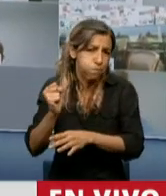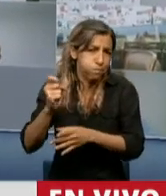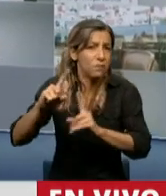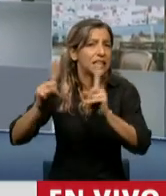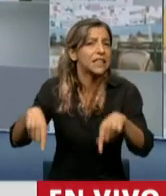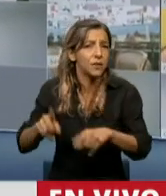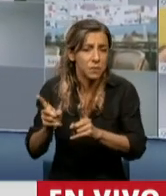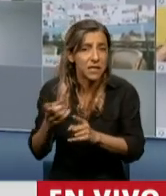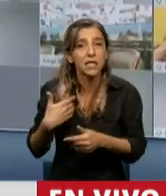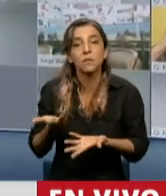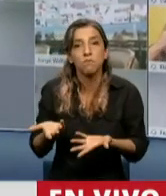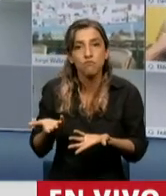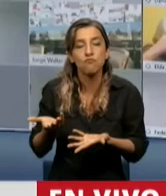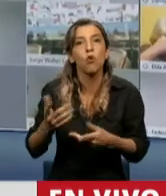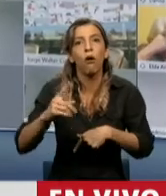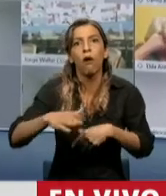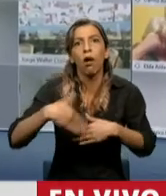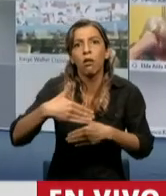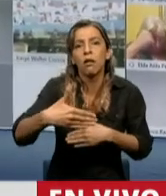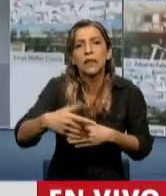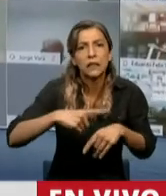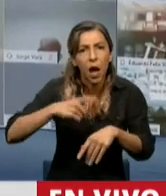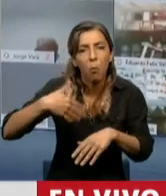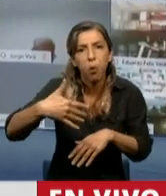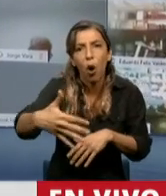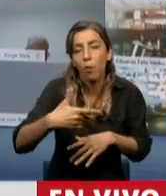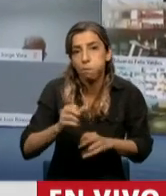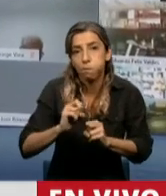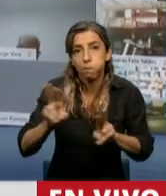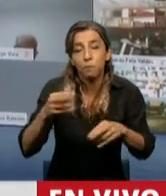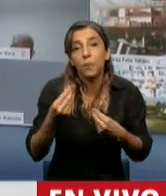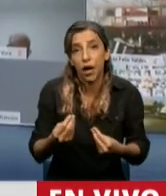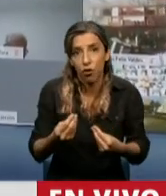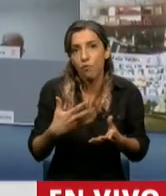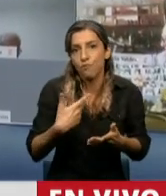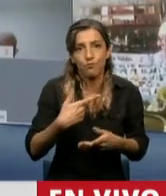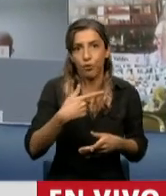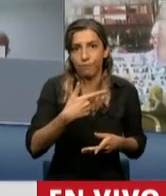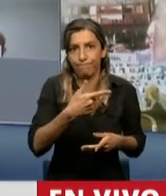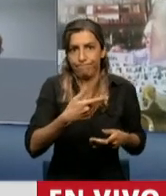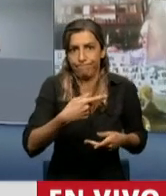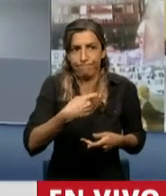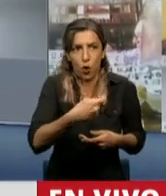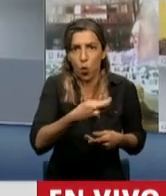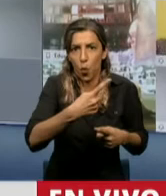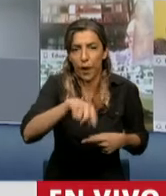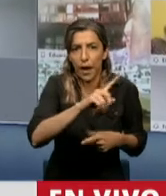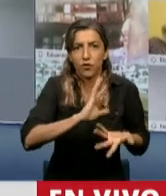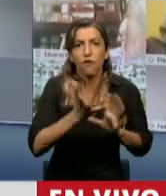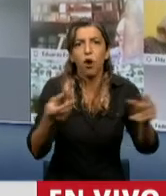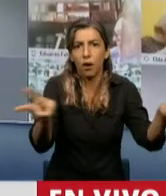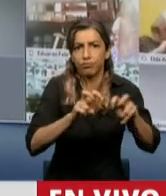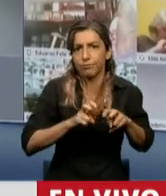esto se fue un poco agravando con el déficit estructural del sistema previsional, que se fue acrecentando en el paso de los años,